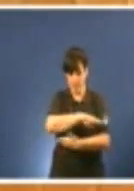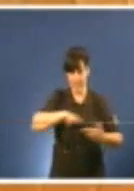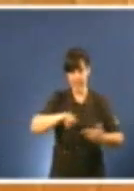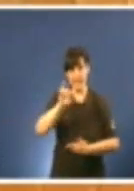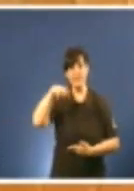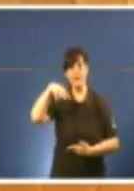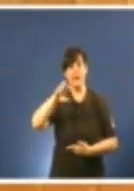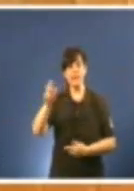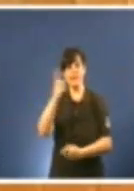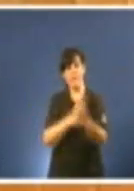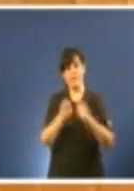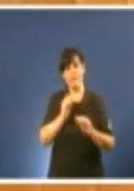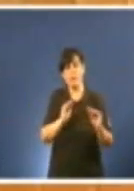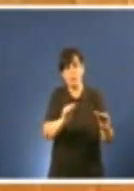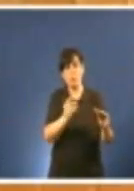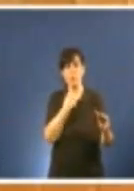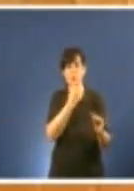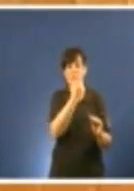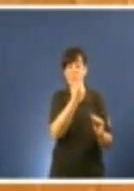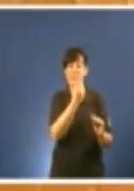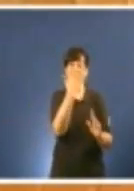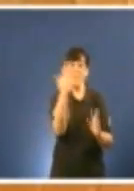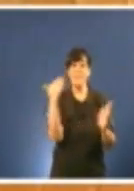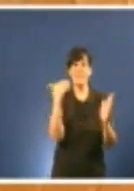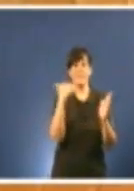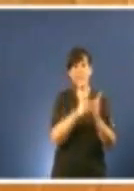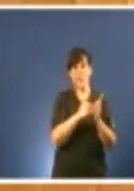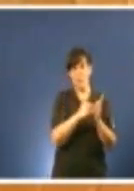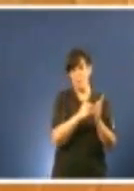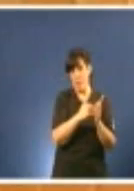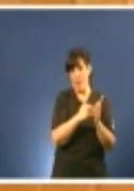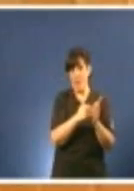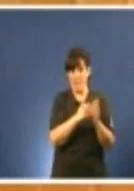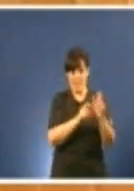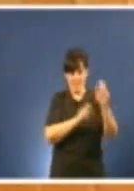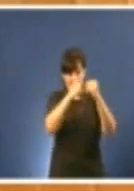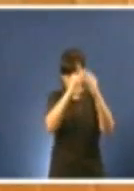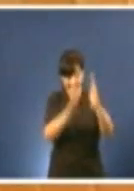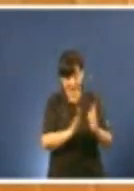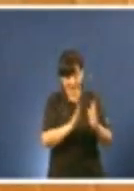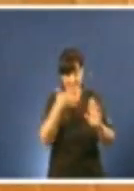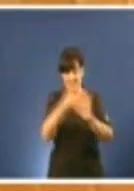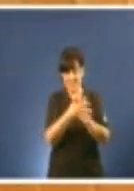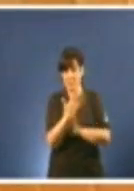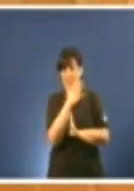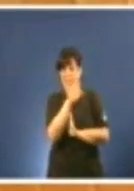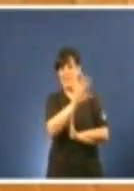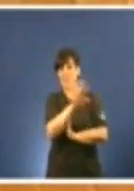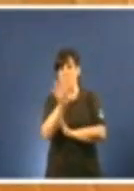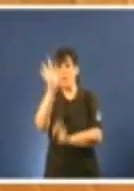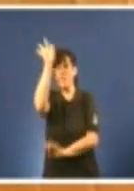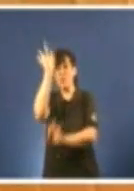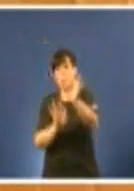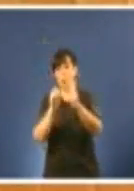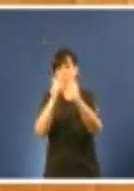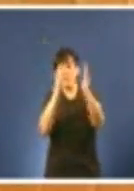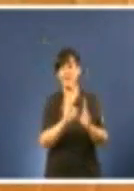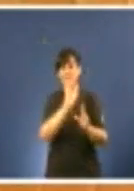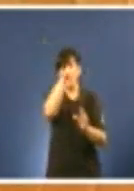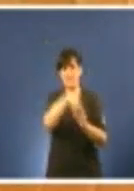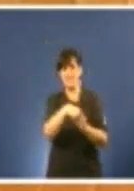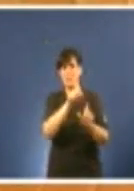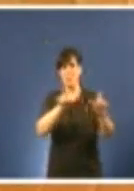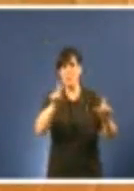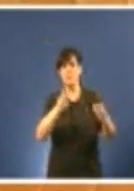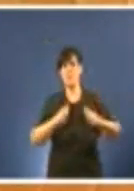592.600 fogares, o 55%, donde só vive unha ou dúas persoas.